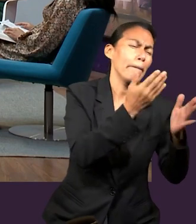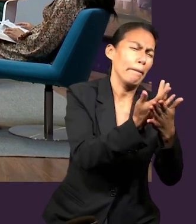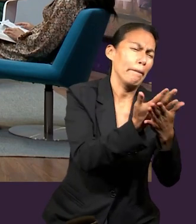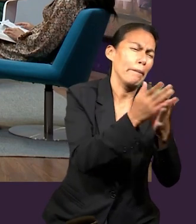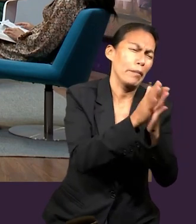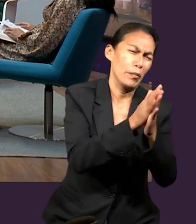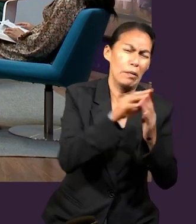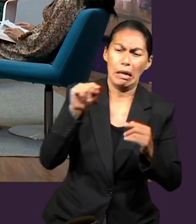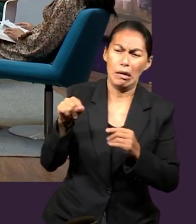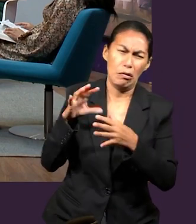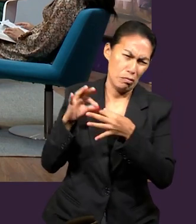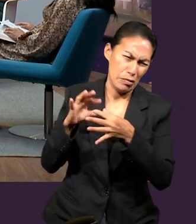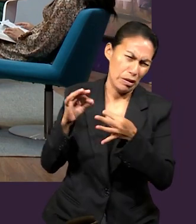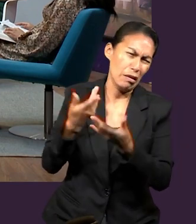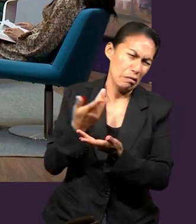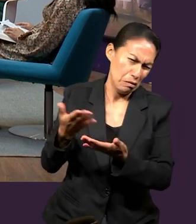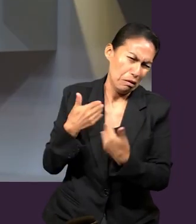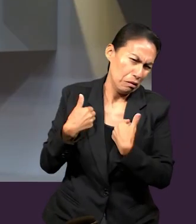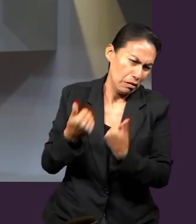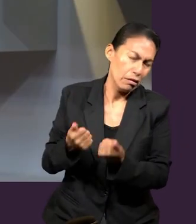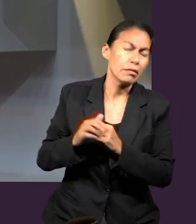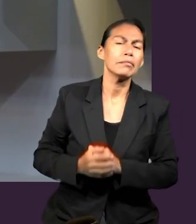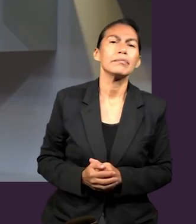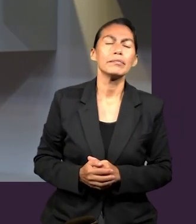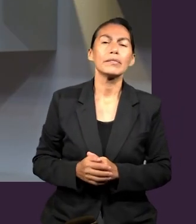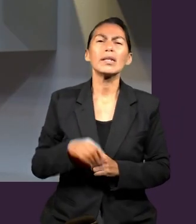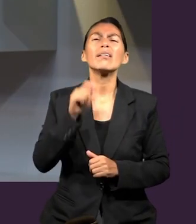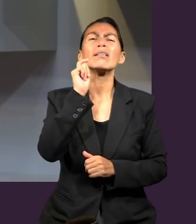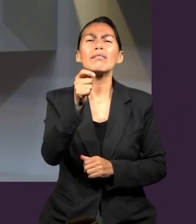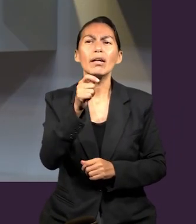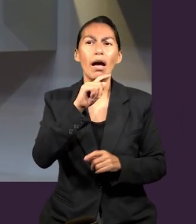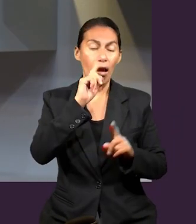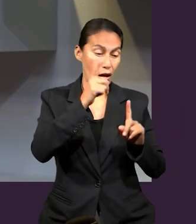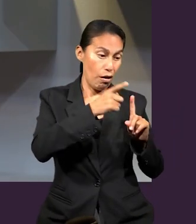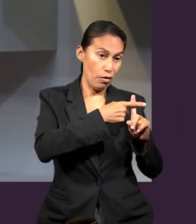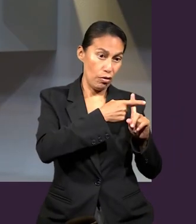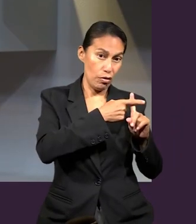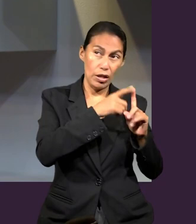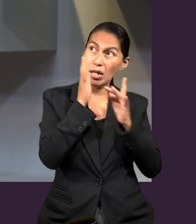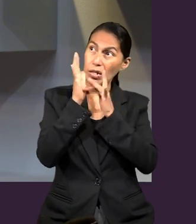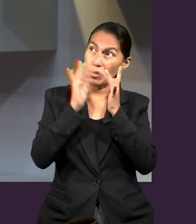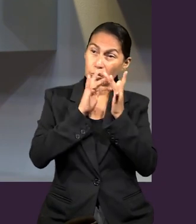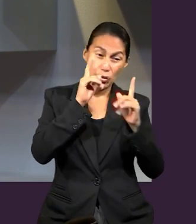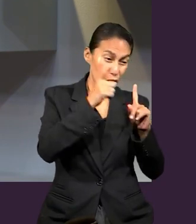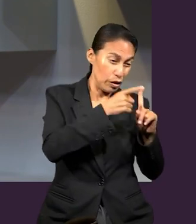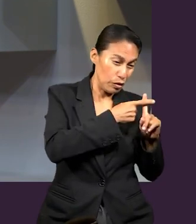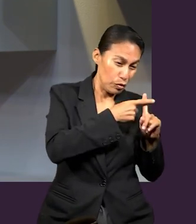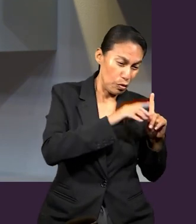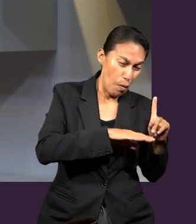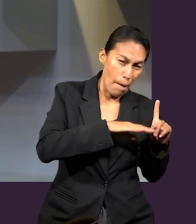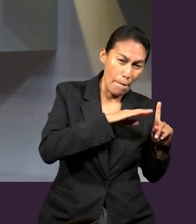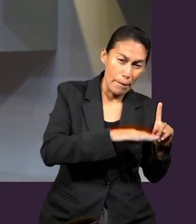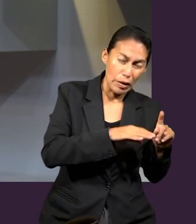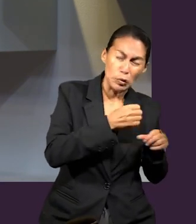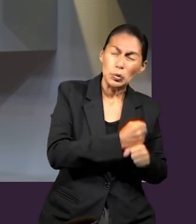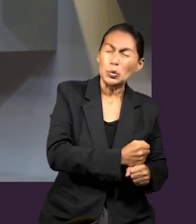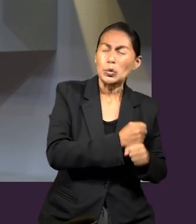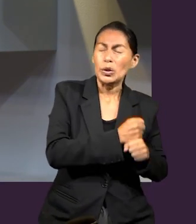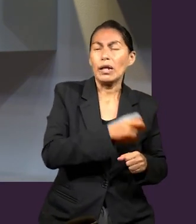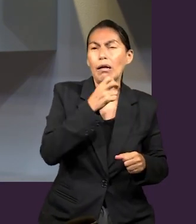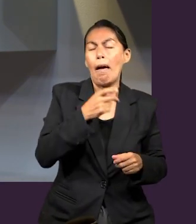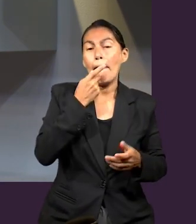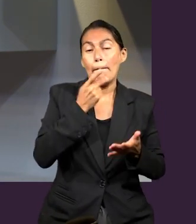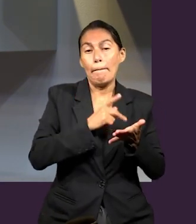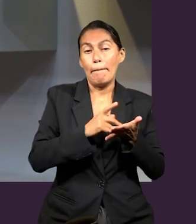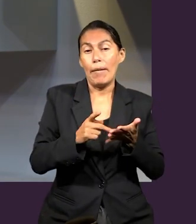a los judíos que comprendan su rol. Aquí la cruz tiene un papel muy importante. Pablo comienza a